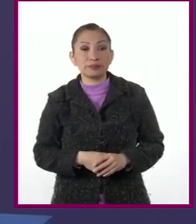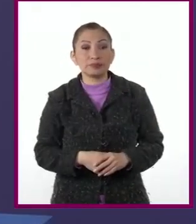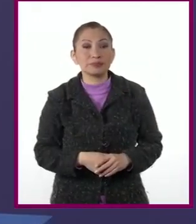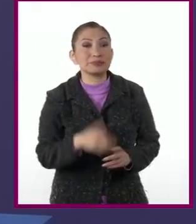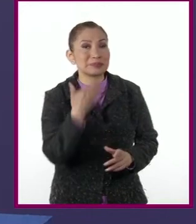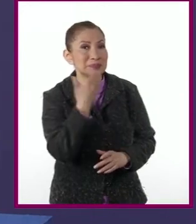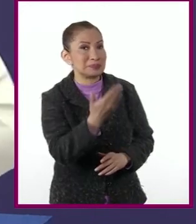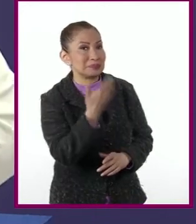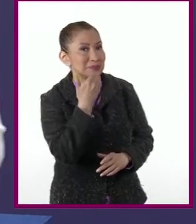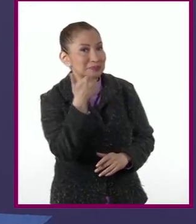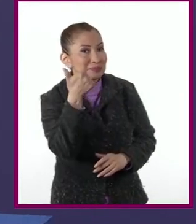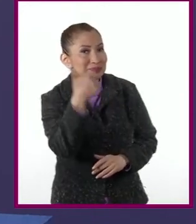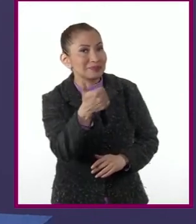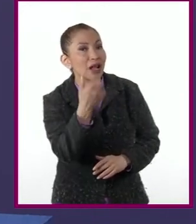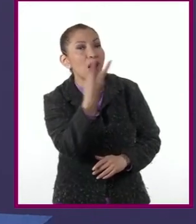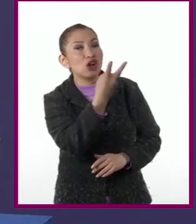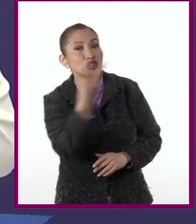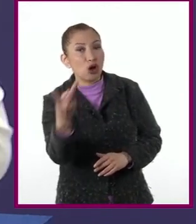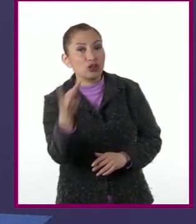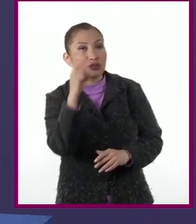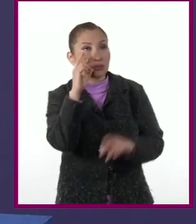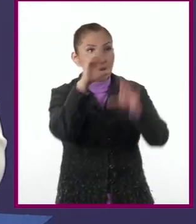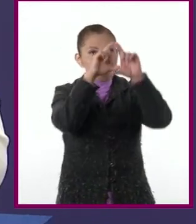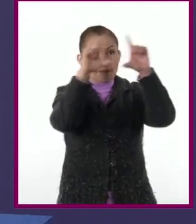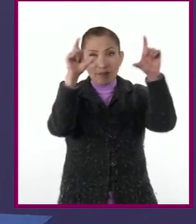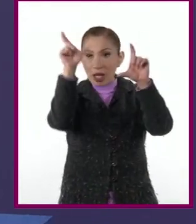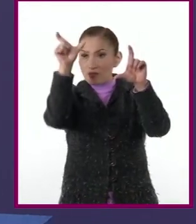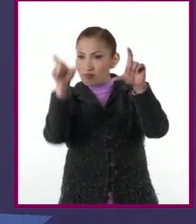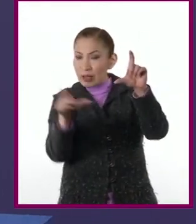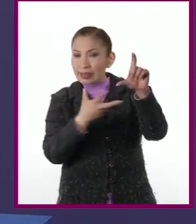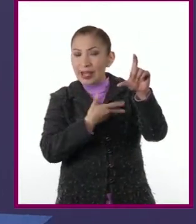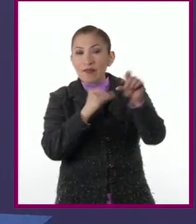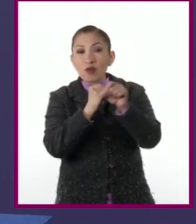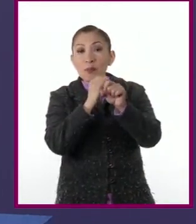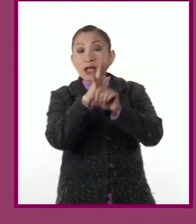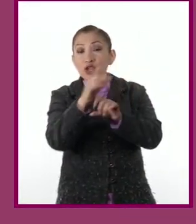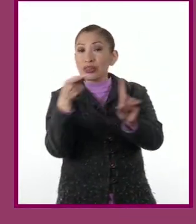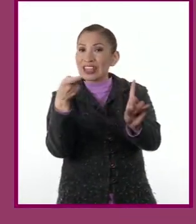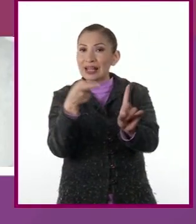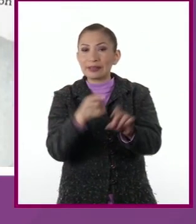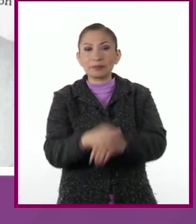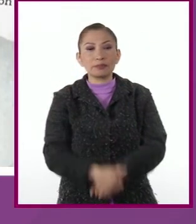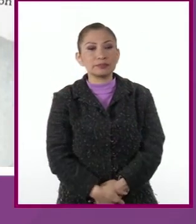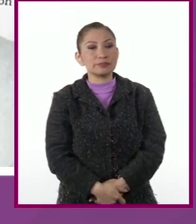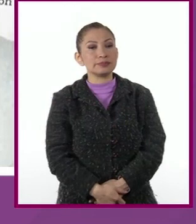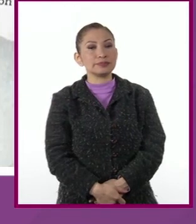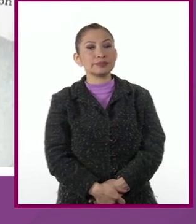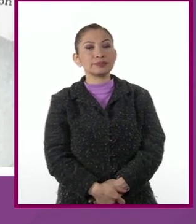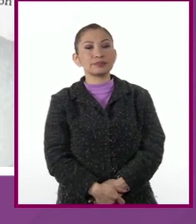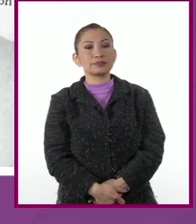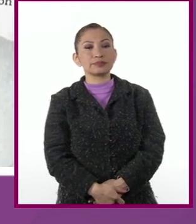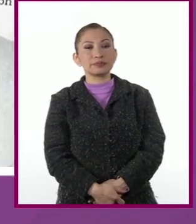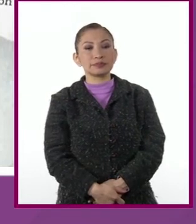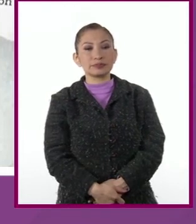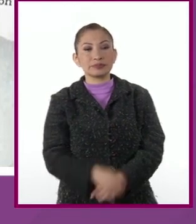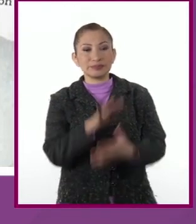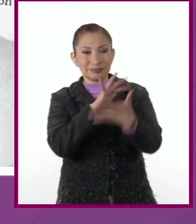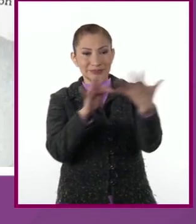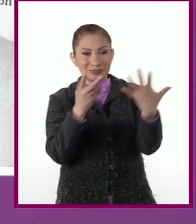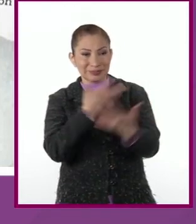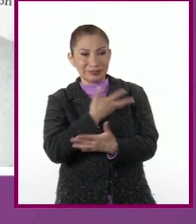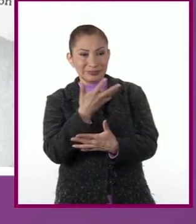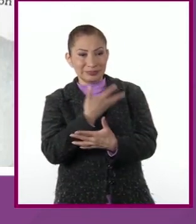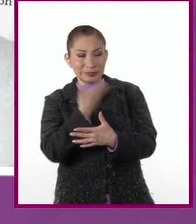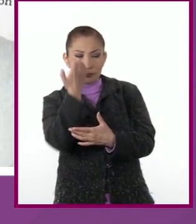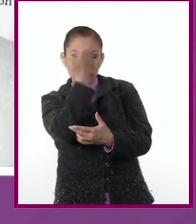Muy bien. Ambos textos proporcionan información de manera directa. En el texto tenemos